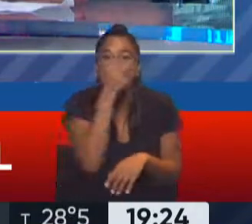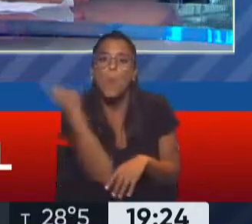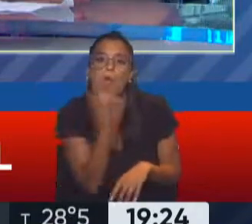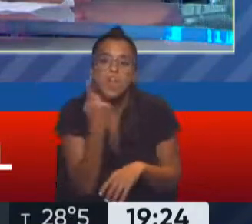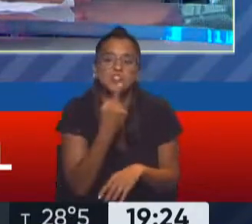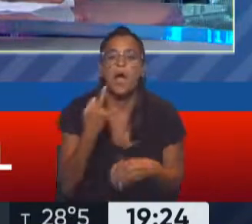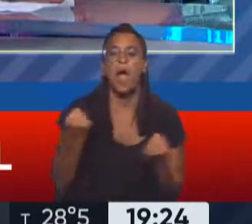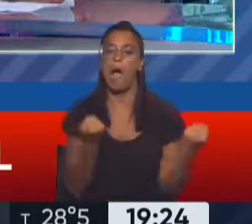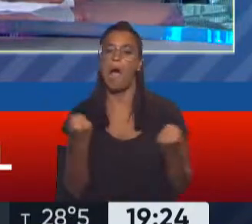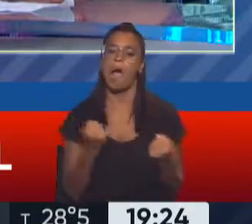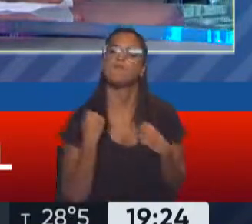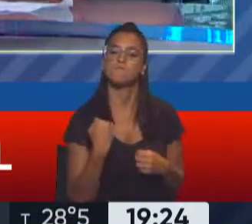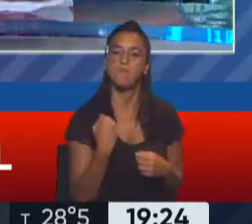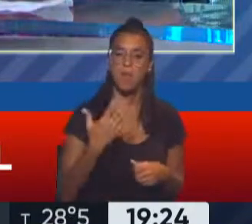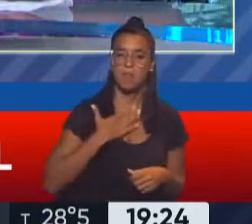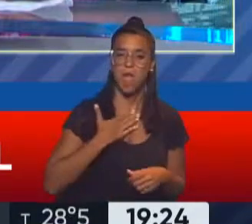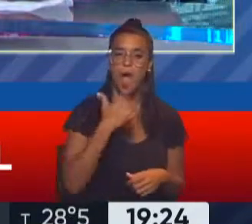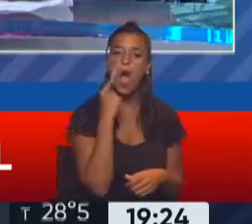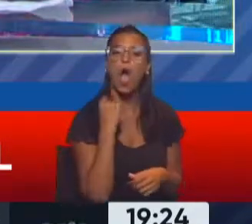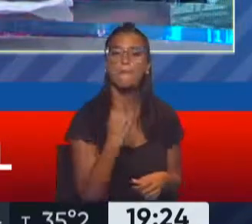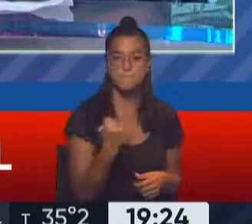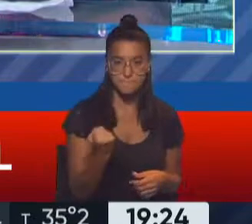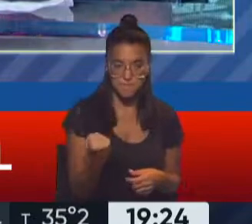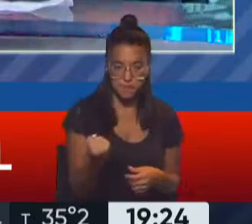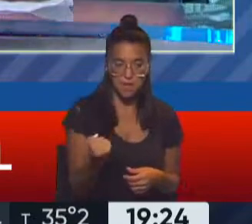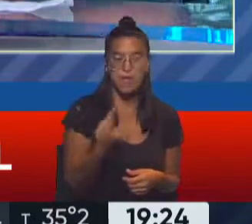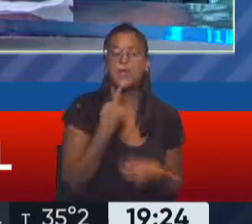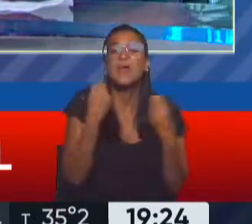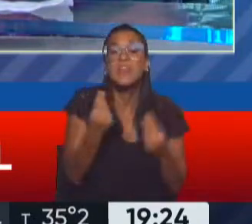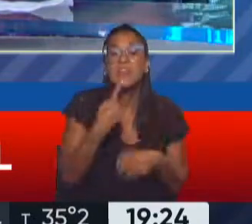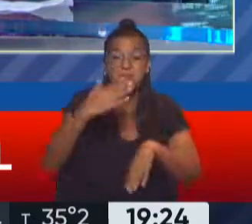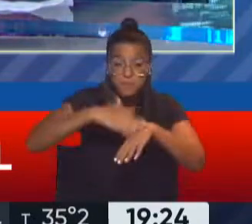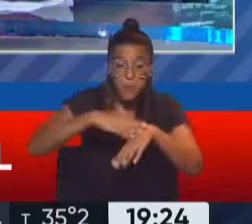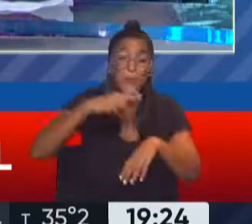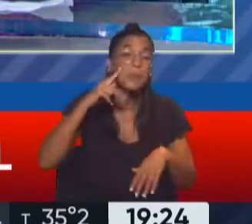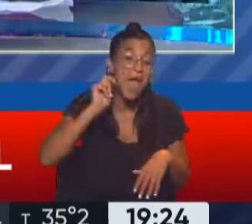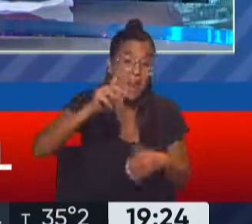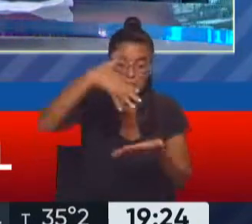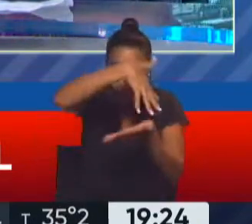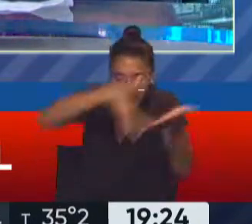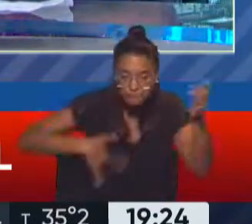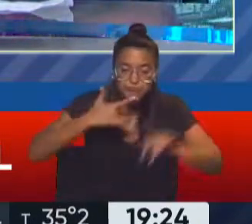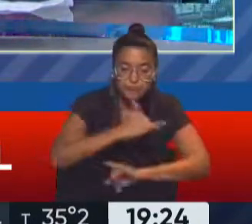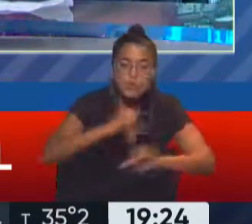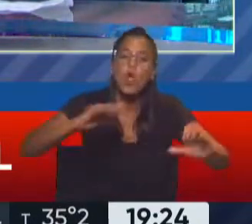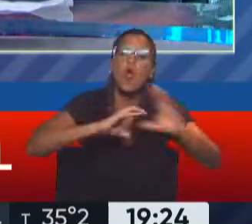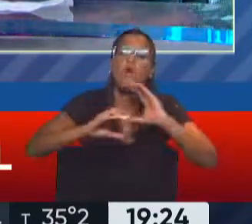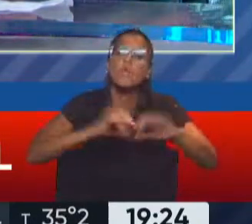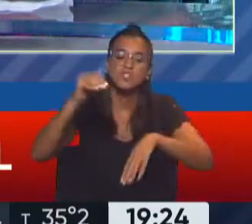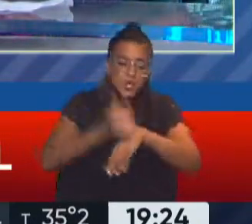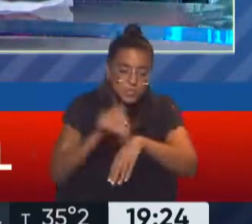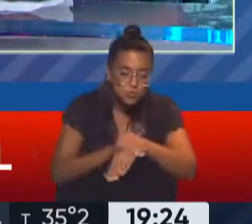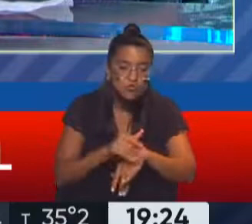con la virilidad. Con la virilidad. Entonces, ¿qué dice Compromiso Vial en un decálogo para la comunicación responsable